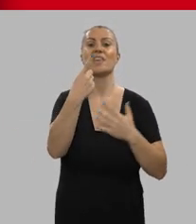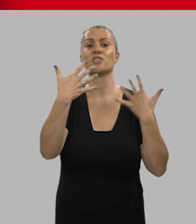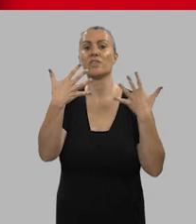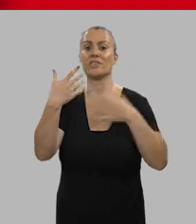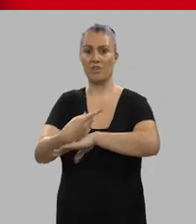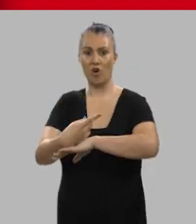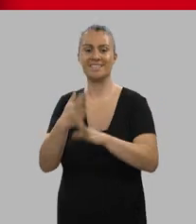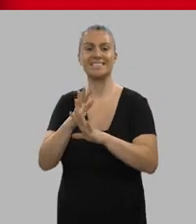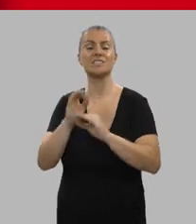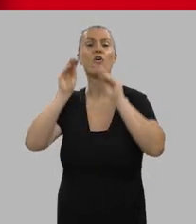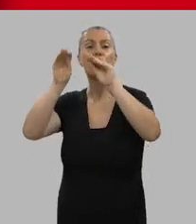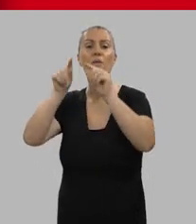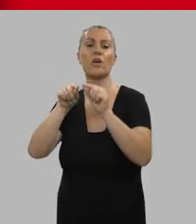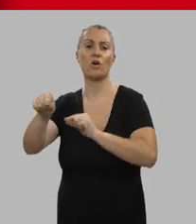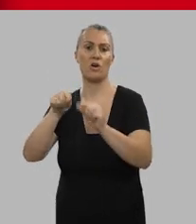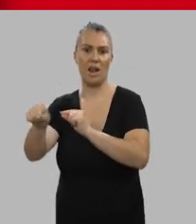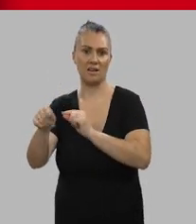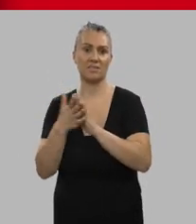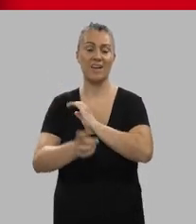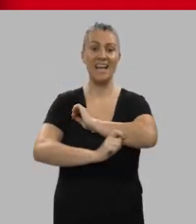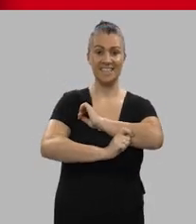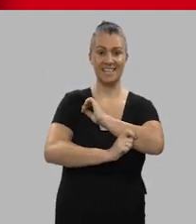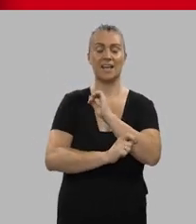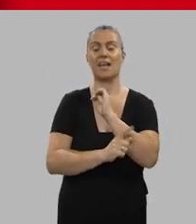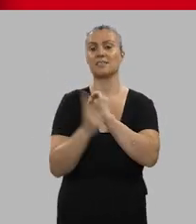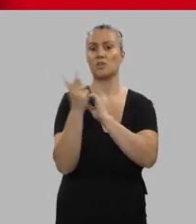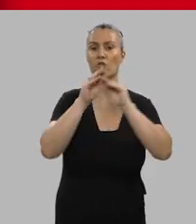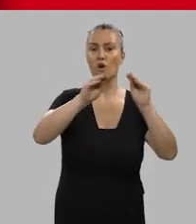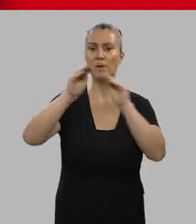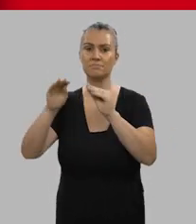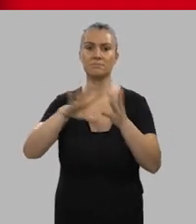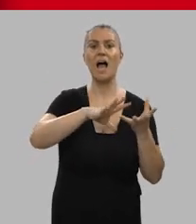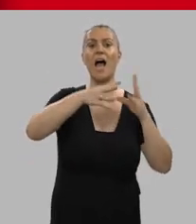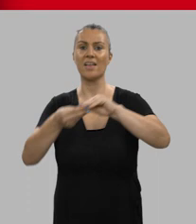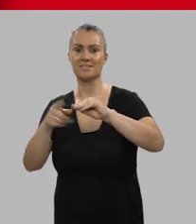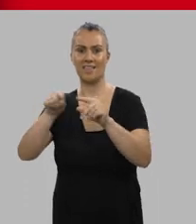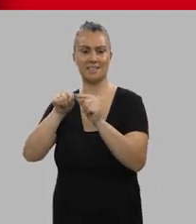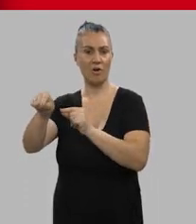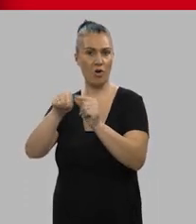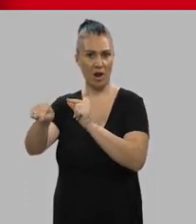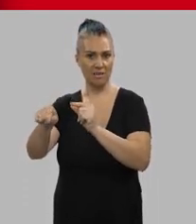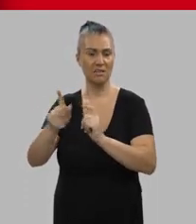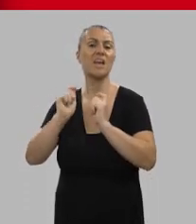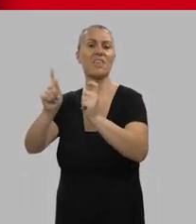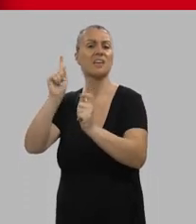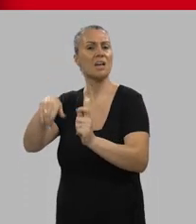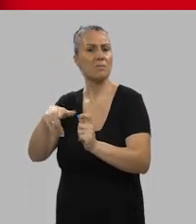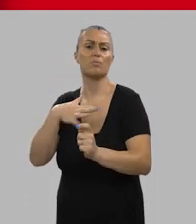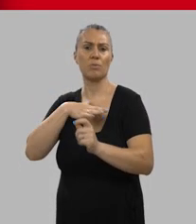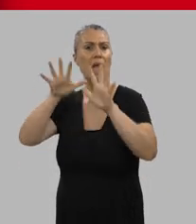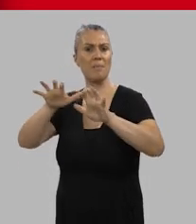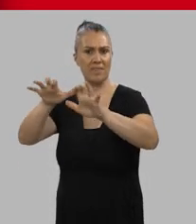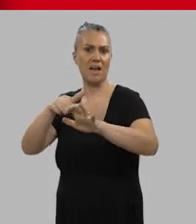horas de formación en formato online. Las estrategias formativas se encuentran totalmente adaptadas al entorno online y garantizan un aprendizaje